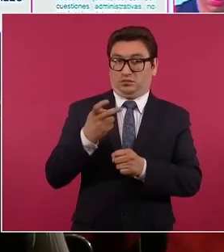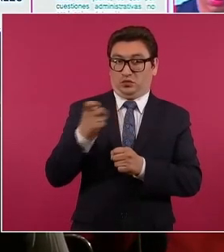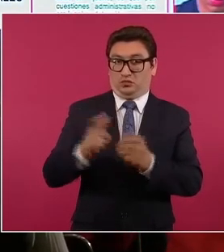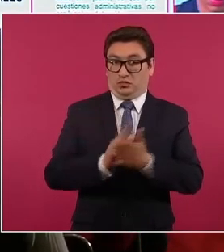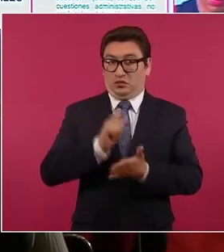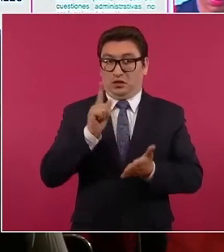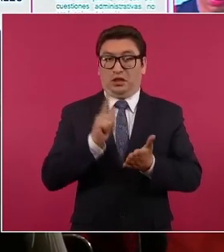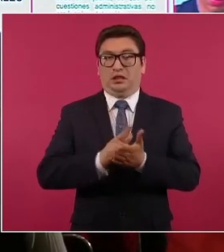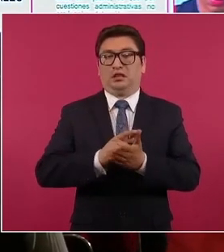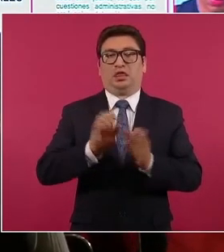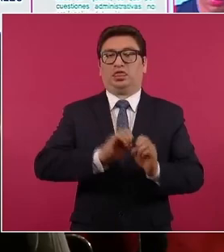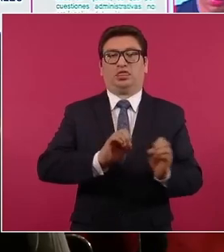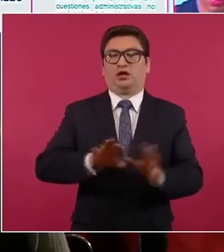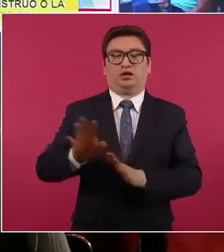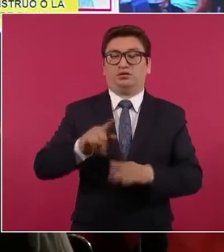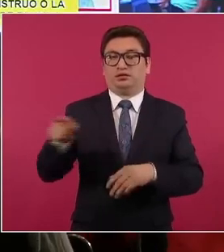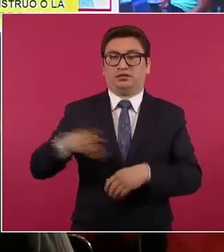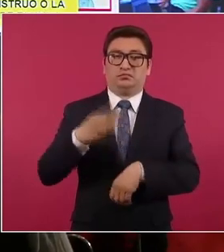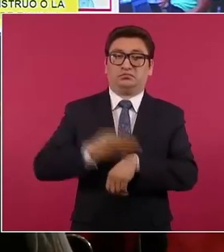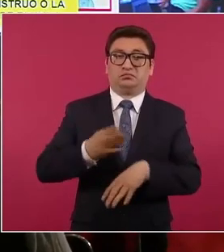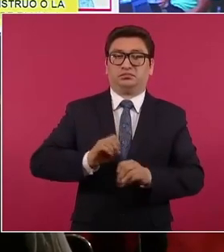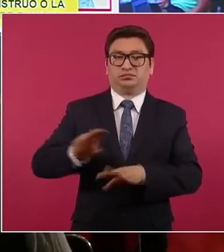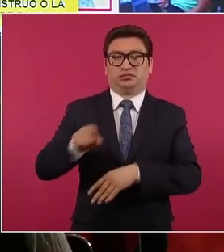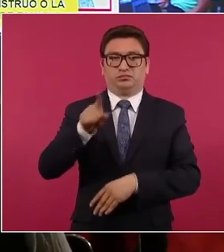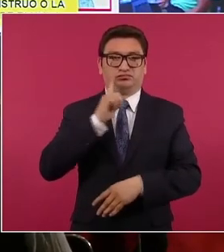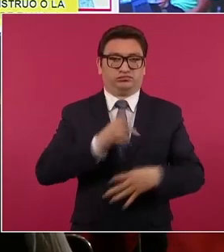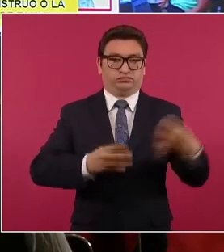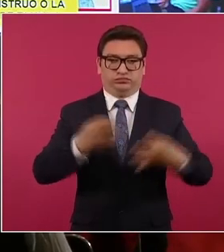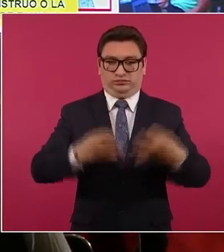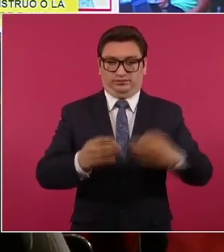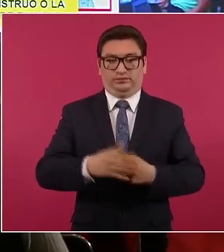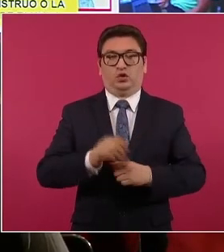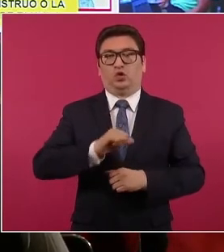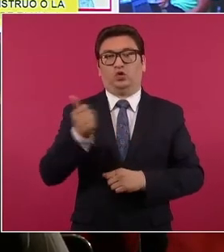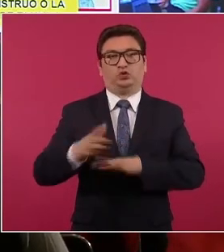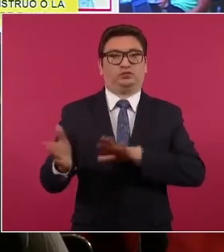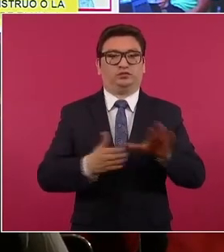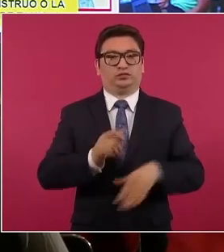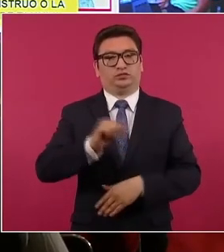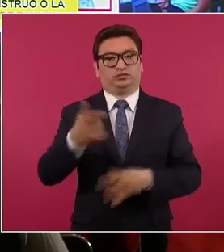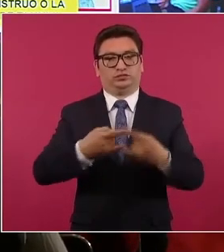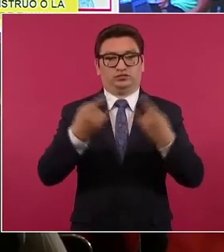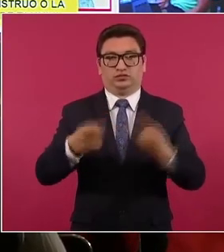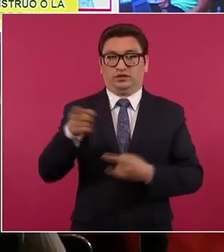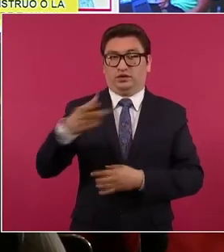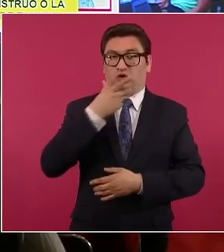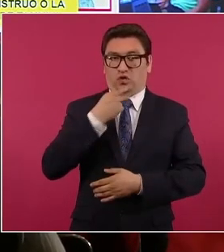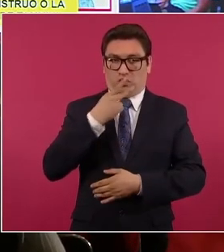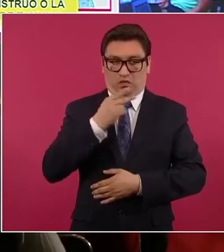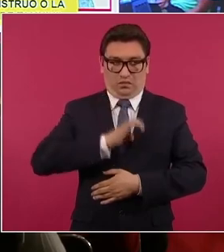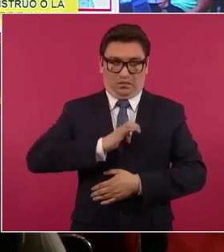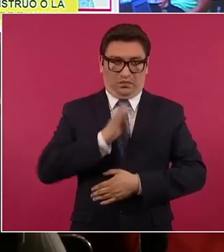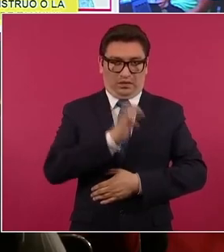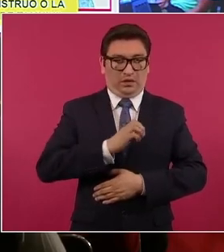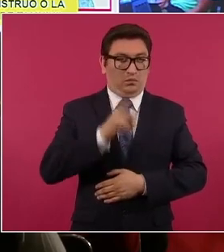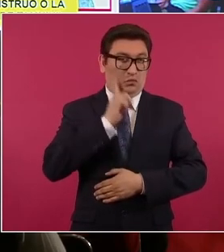impunidad de la misma juzgadora. Siguiente. Este caso de un feminicida serial,